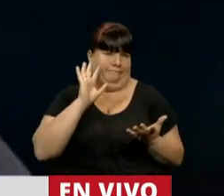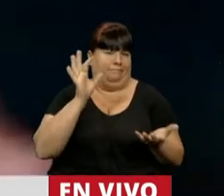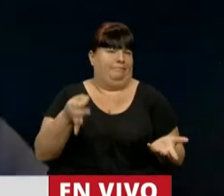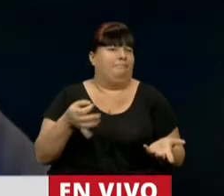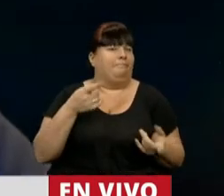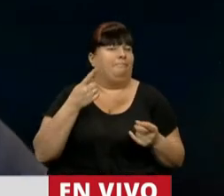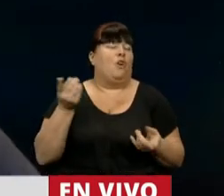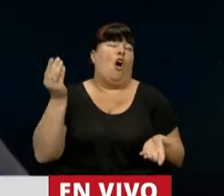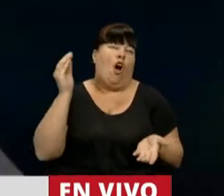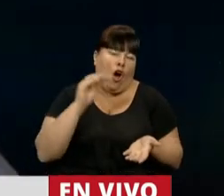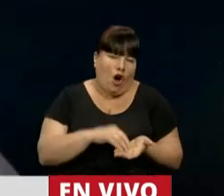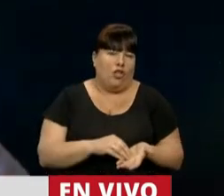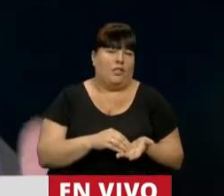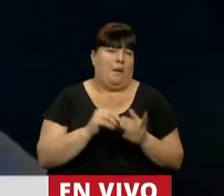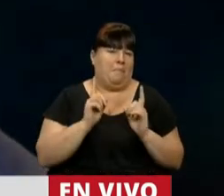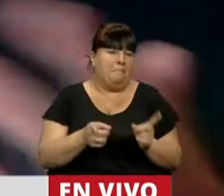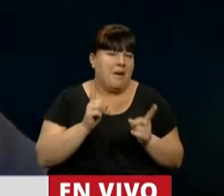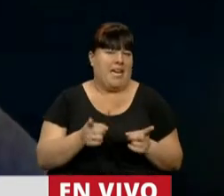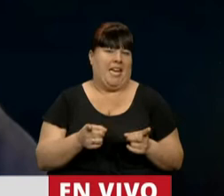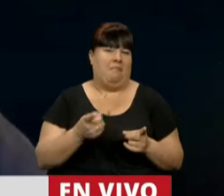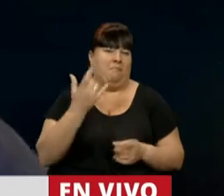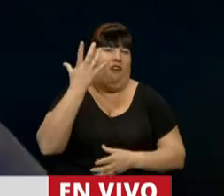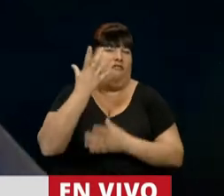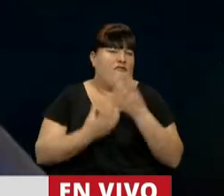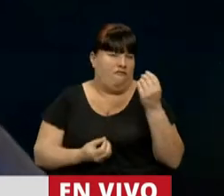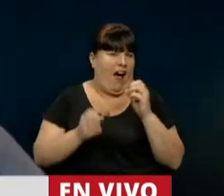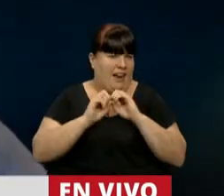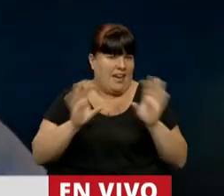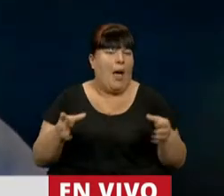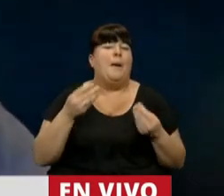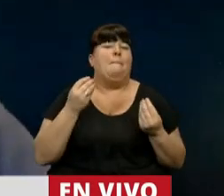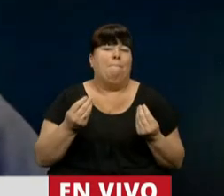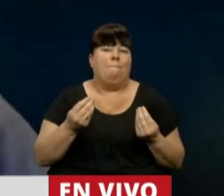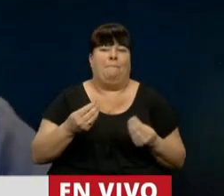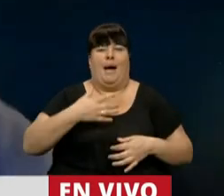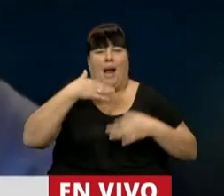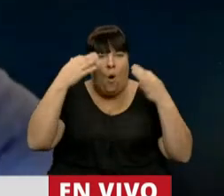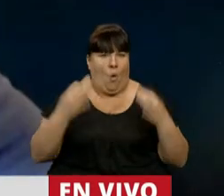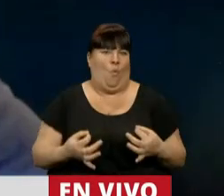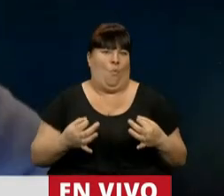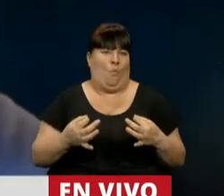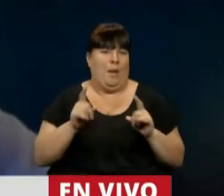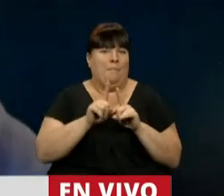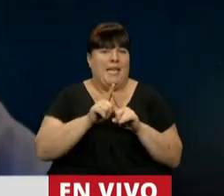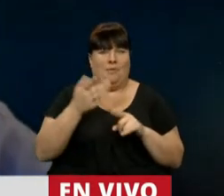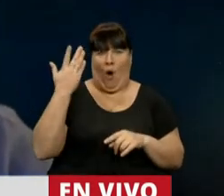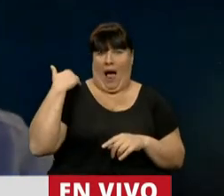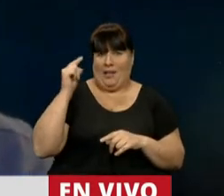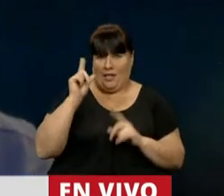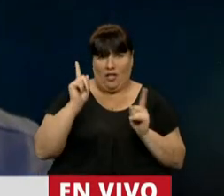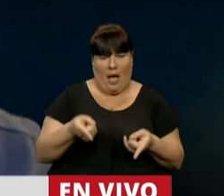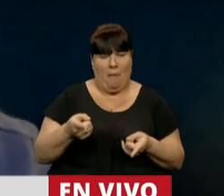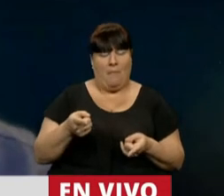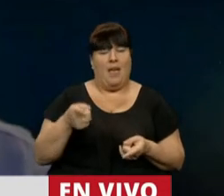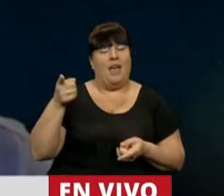una vez más, con serias irregularidades para poder cumplir, como hace unos minutos atrás le